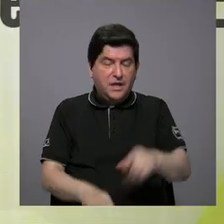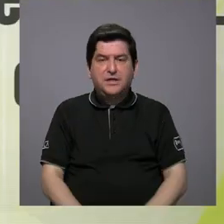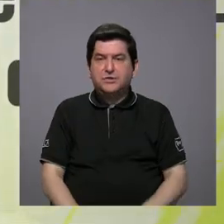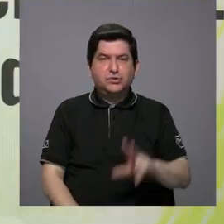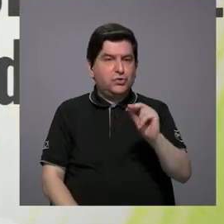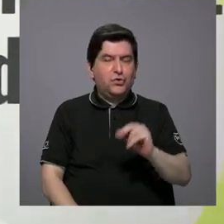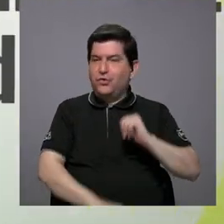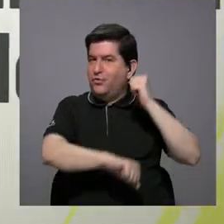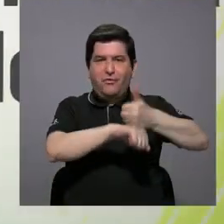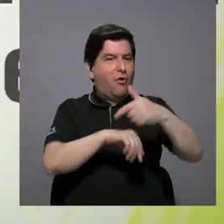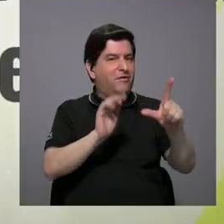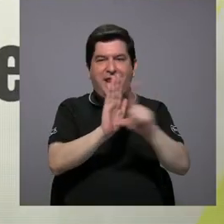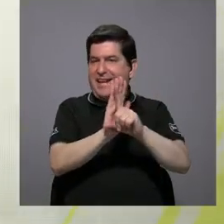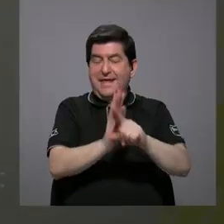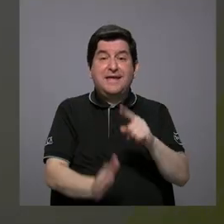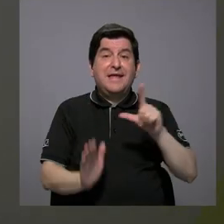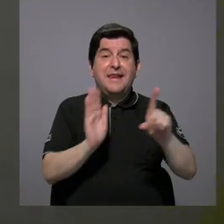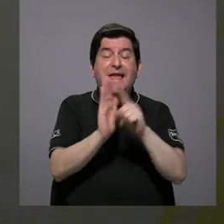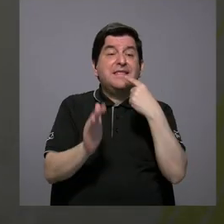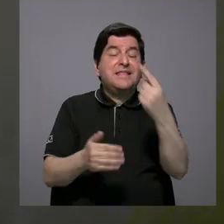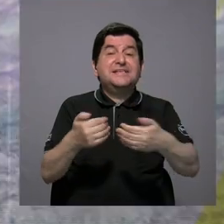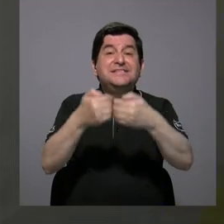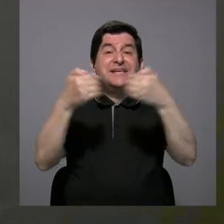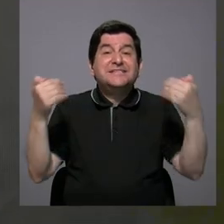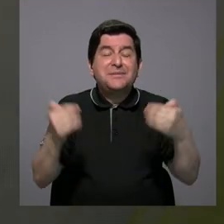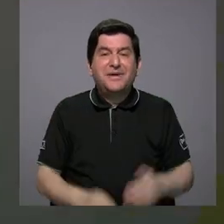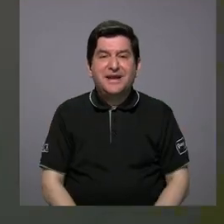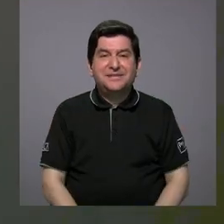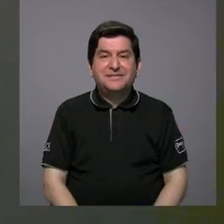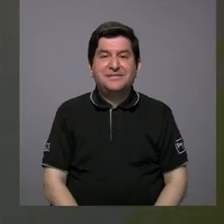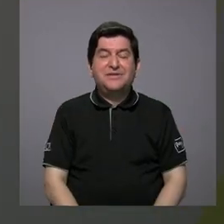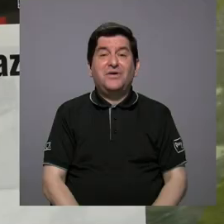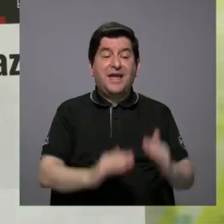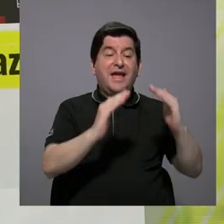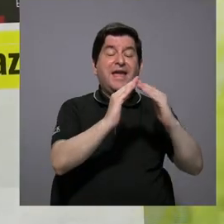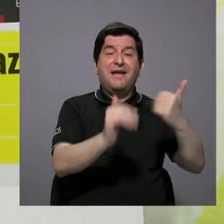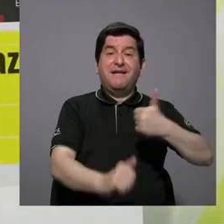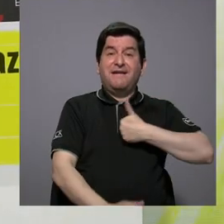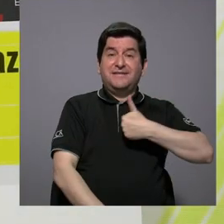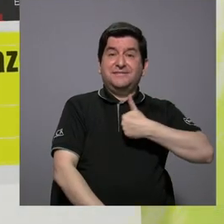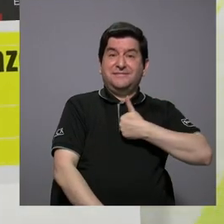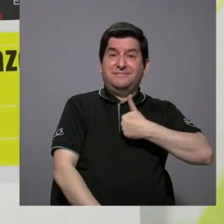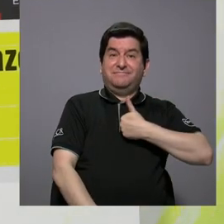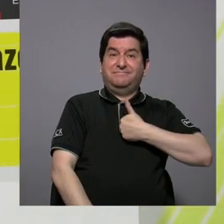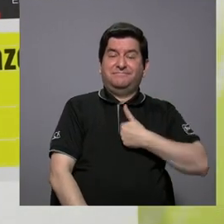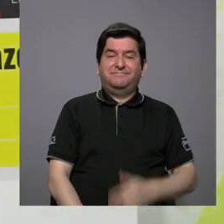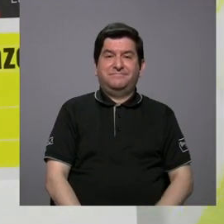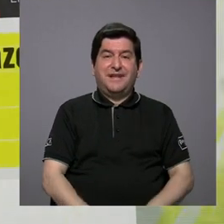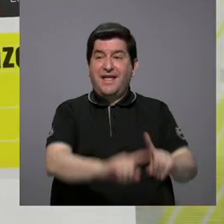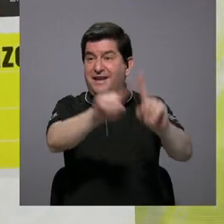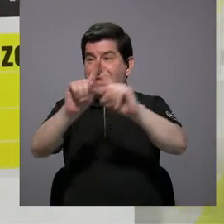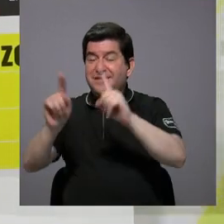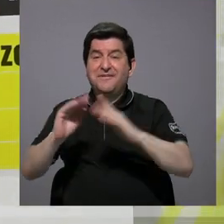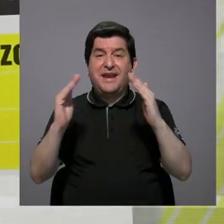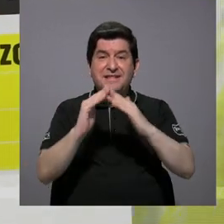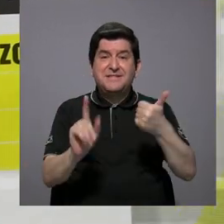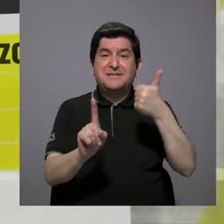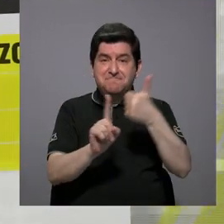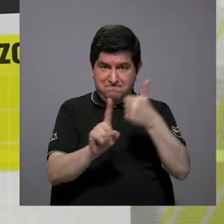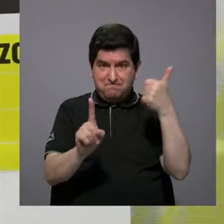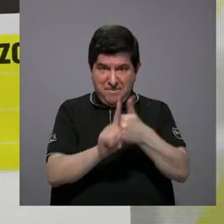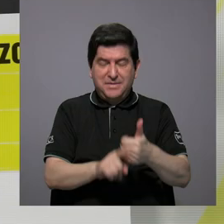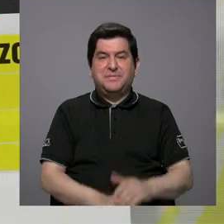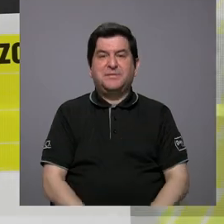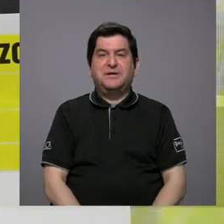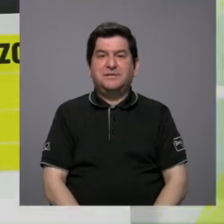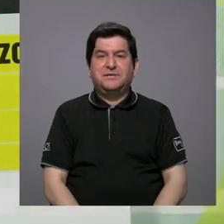prevé la ley. La ley dice que la separación tiene que ser en la casa, en las casas. ¿Verdad?